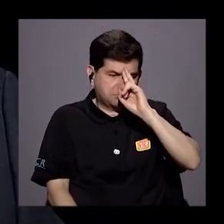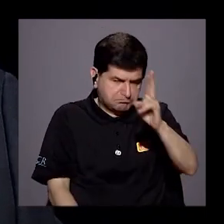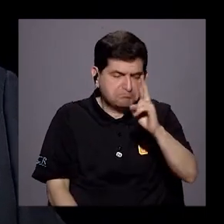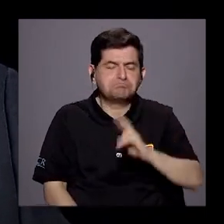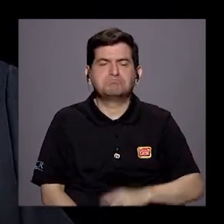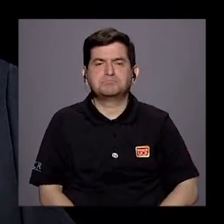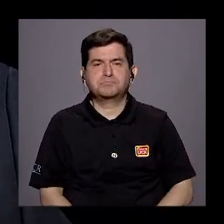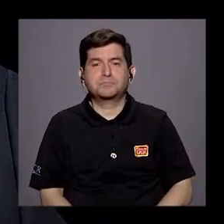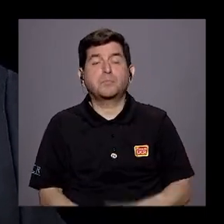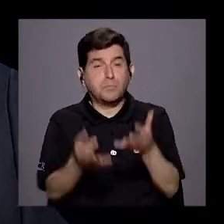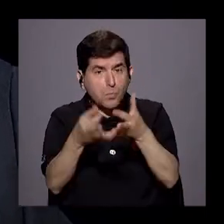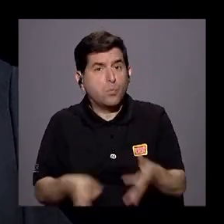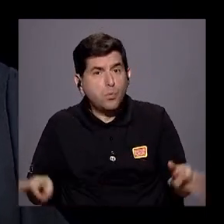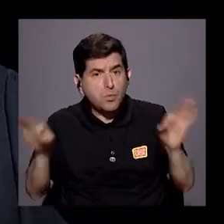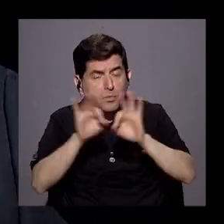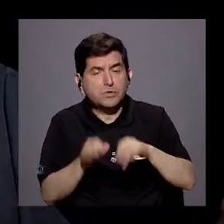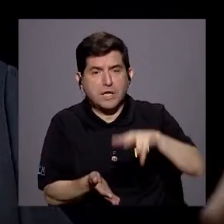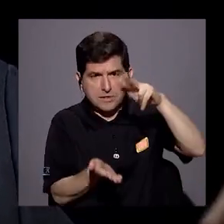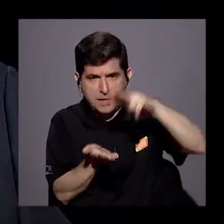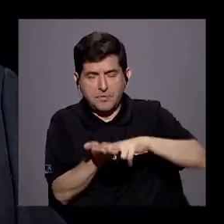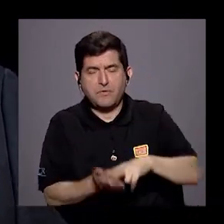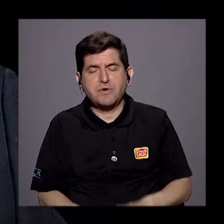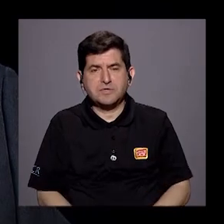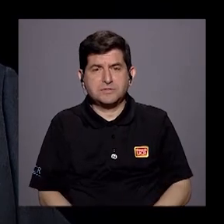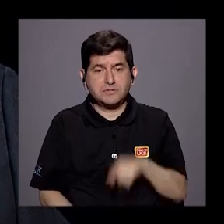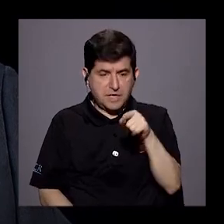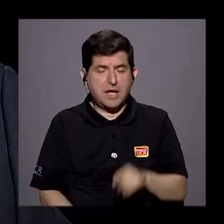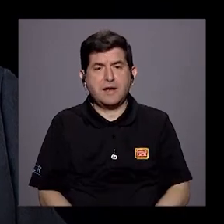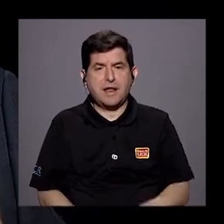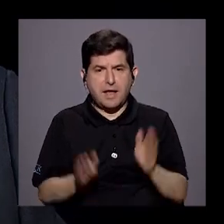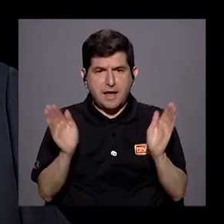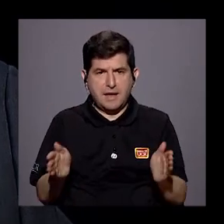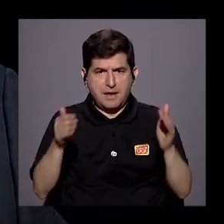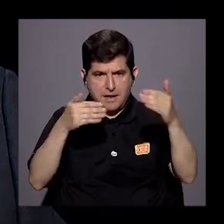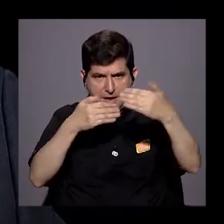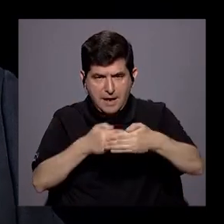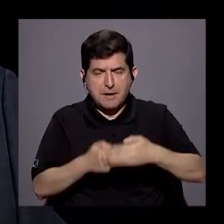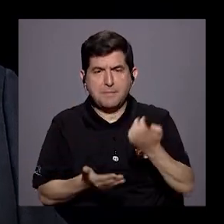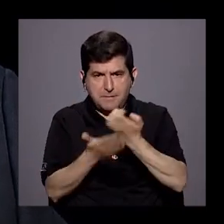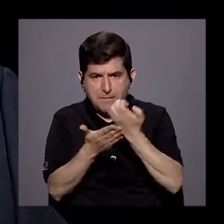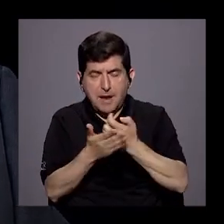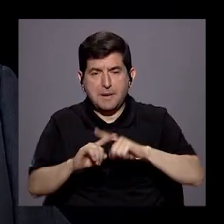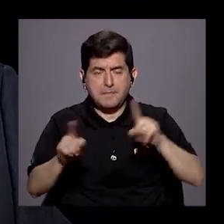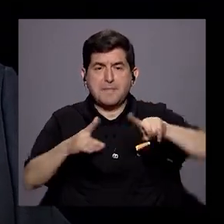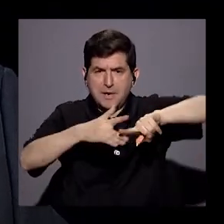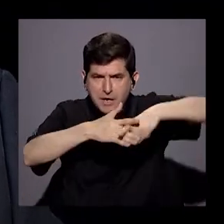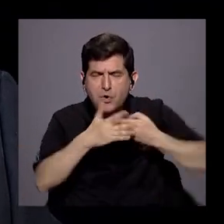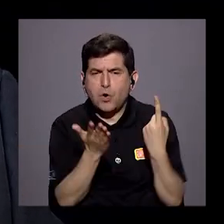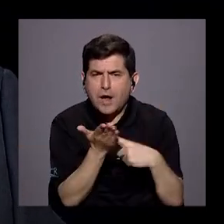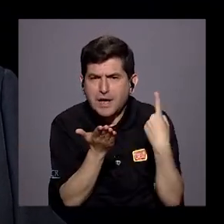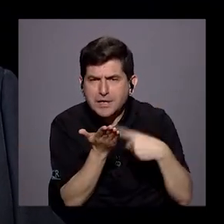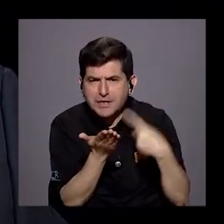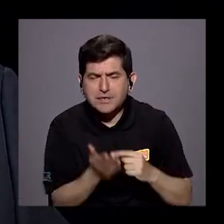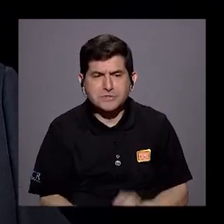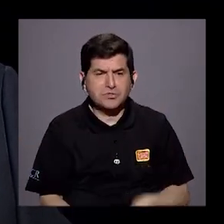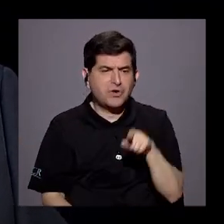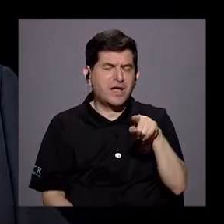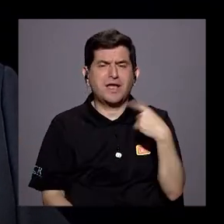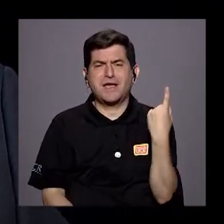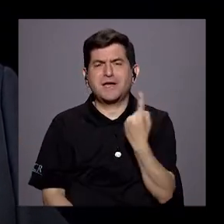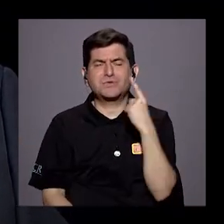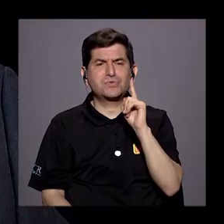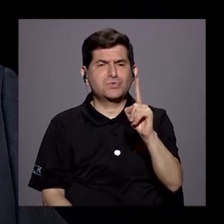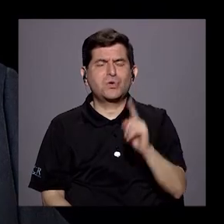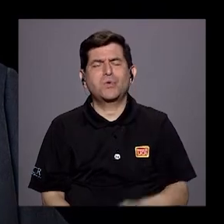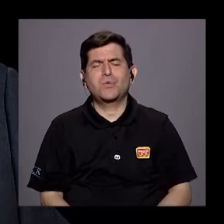reconocer, importante con la aprobación del plan fiscal. Pero todos sabíamos desde que se empezó inclusive a discutir que esto era